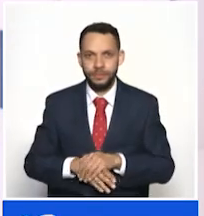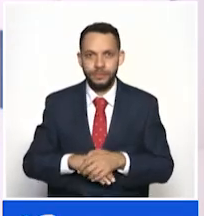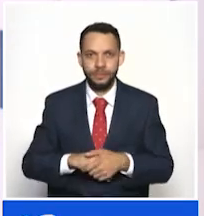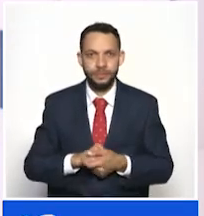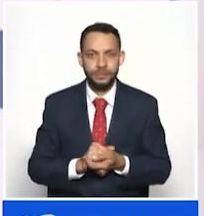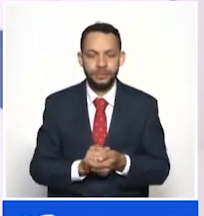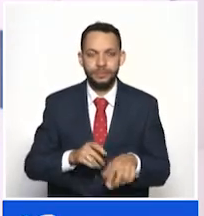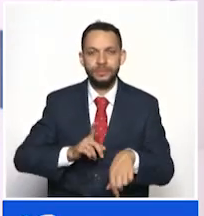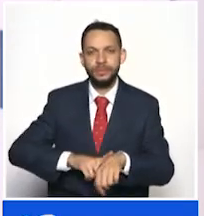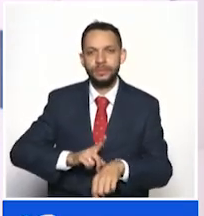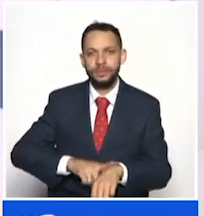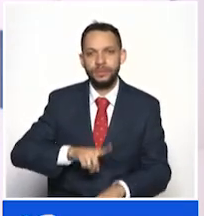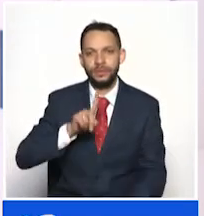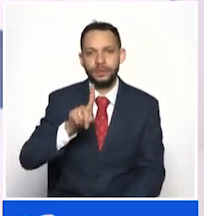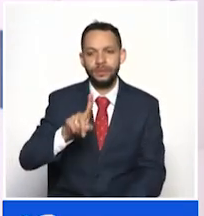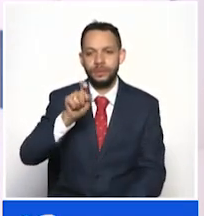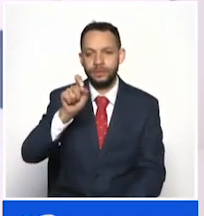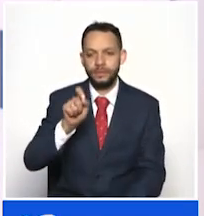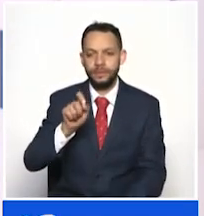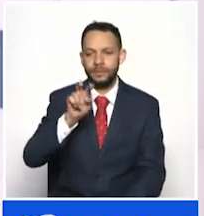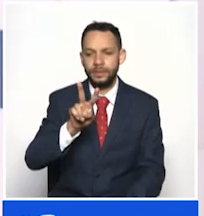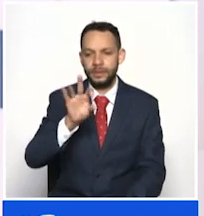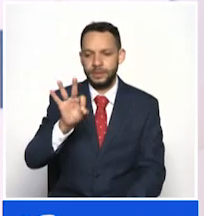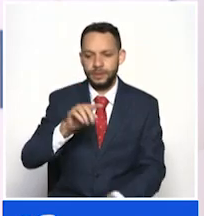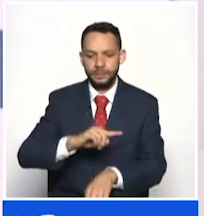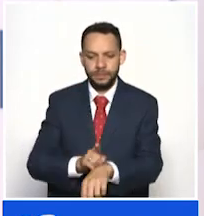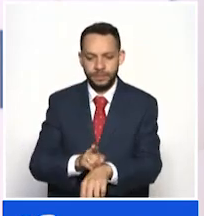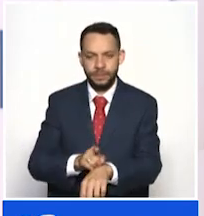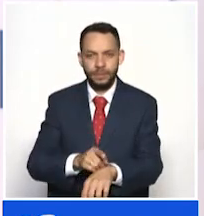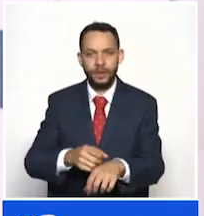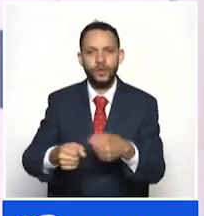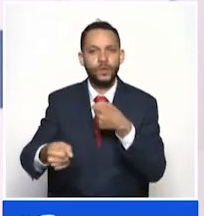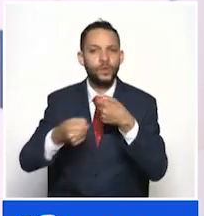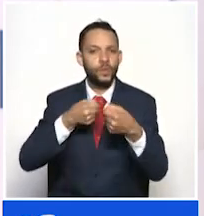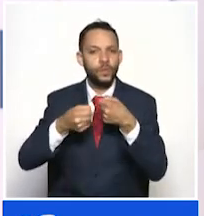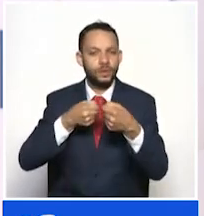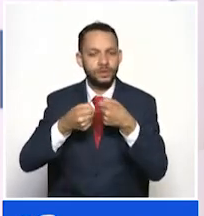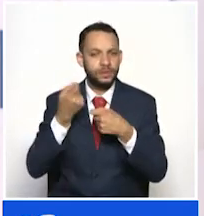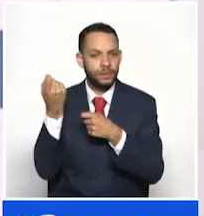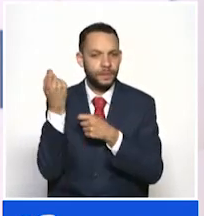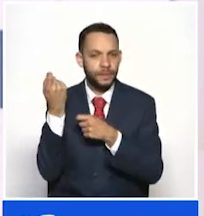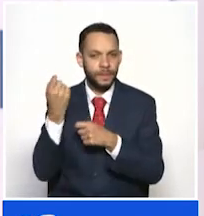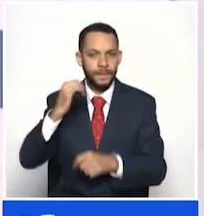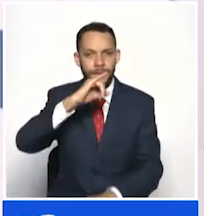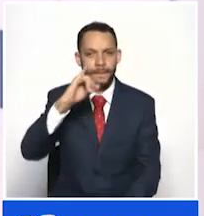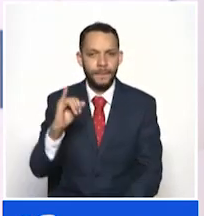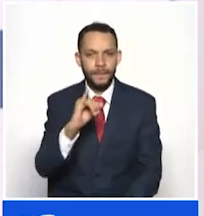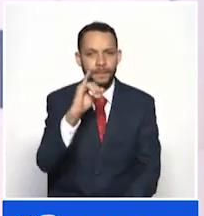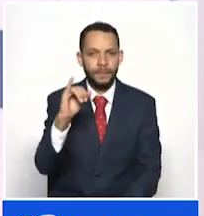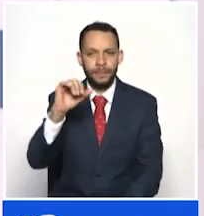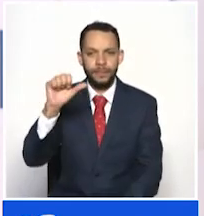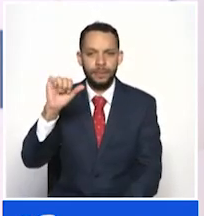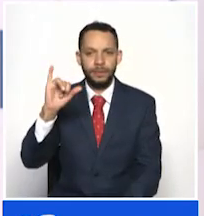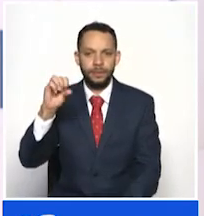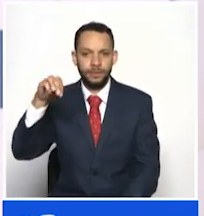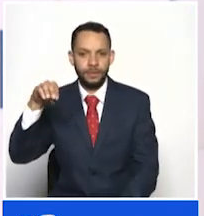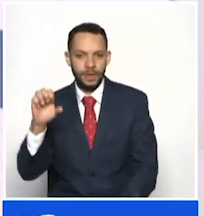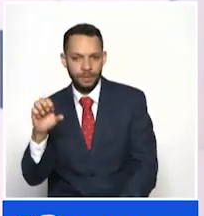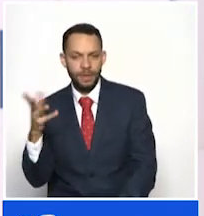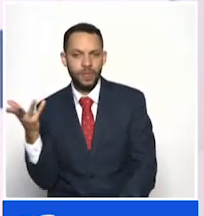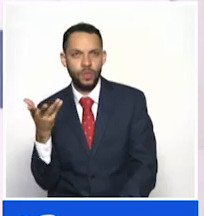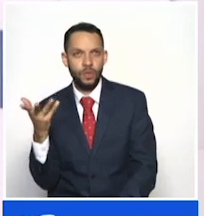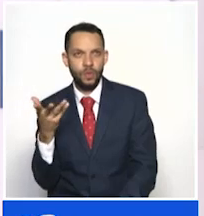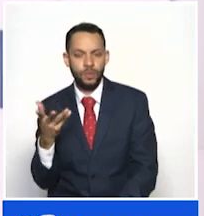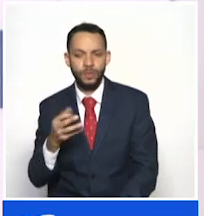Es la una de la tarde con 23 minutos y con relación a la noticia que acabamos de dar, Jaime Fonseca fue el hombre hallado sin vida